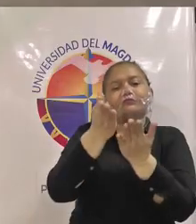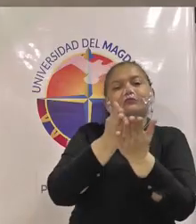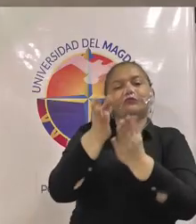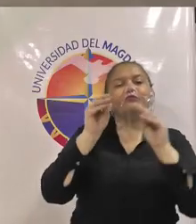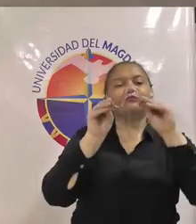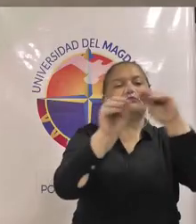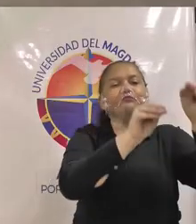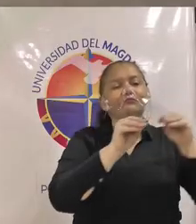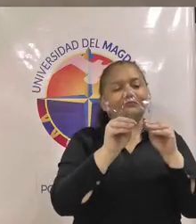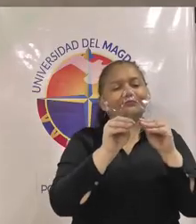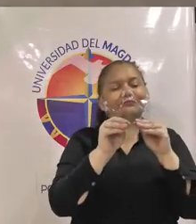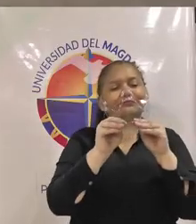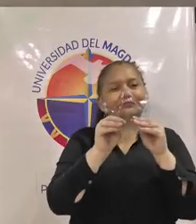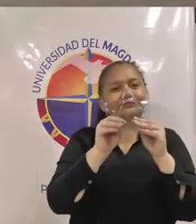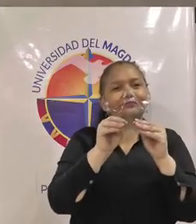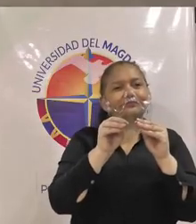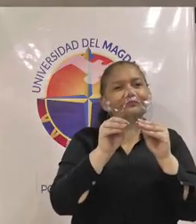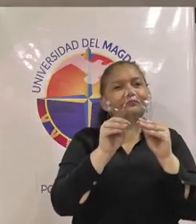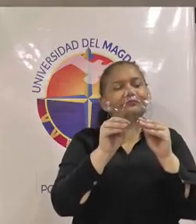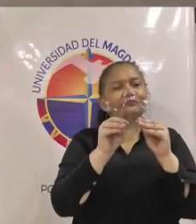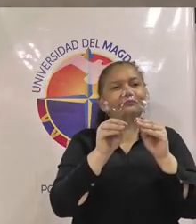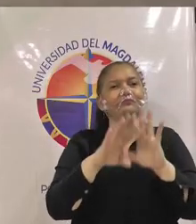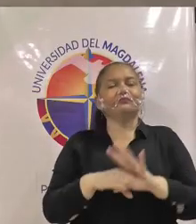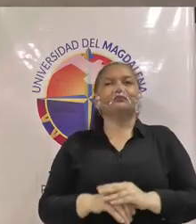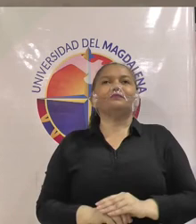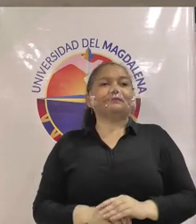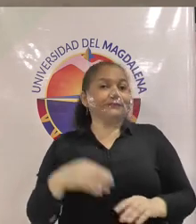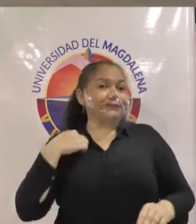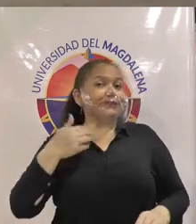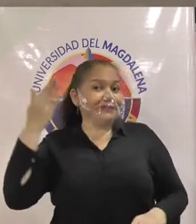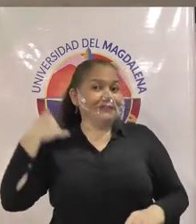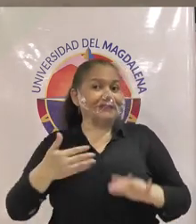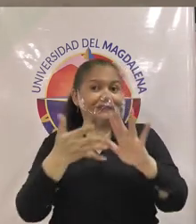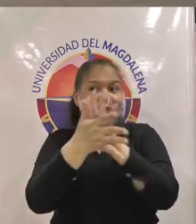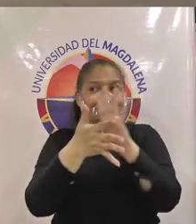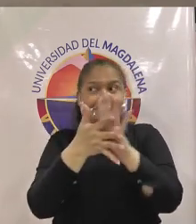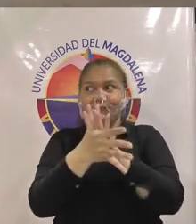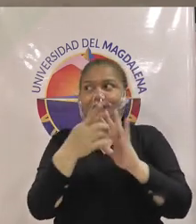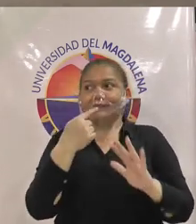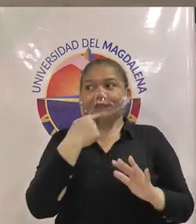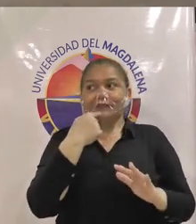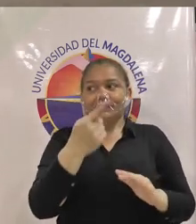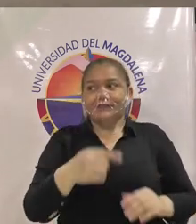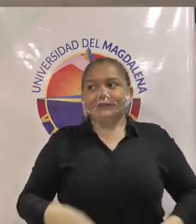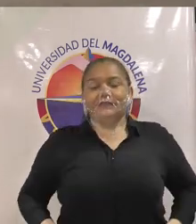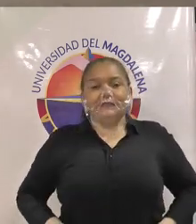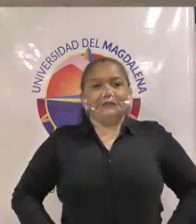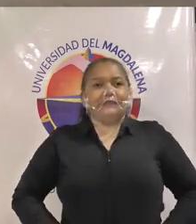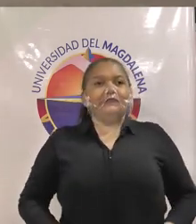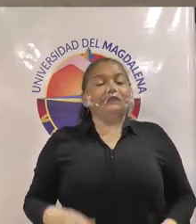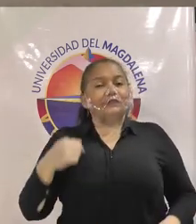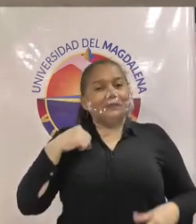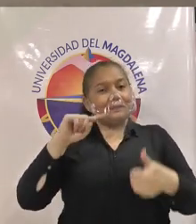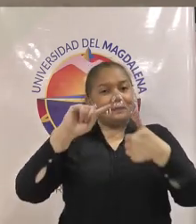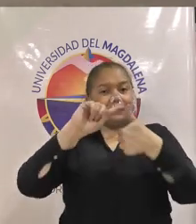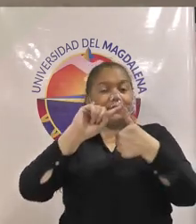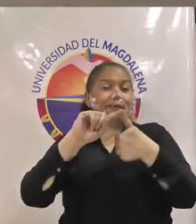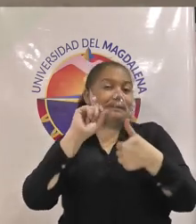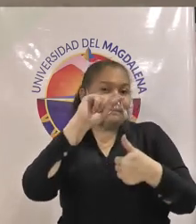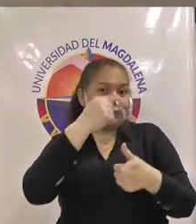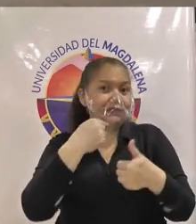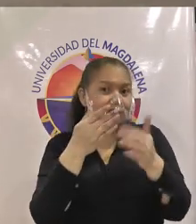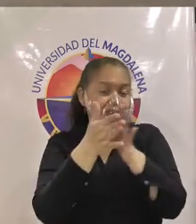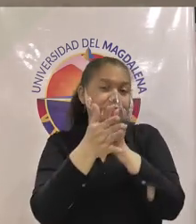ok este como anteriormente lo dije en pues en el primer ítem queremos